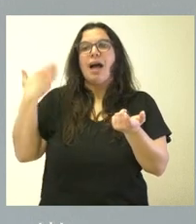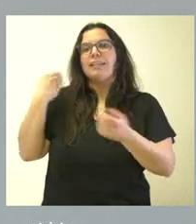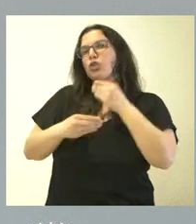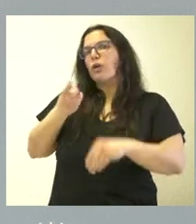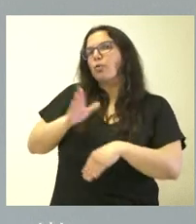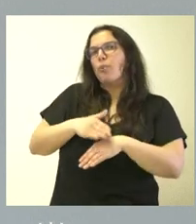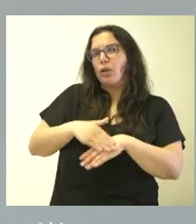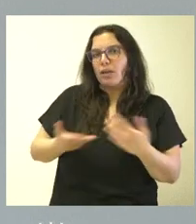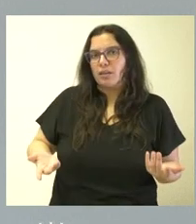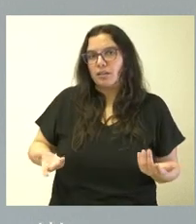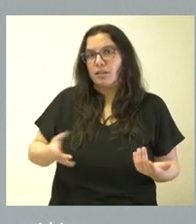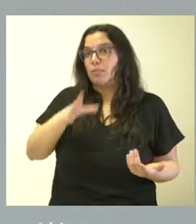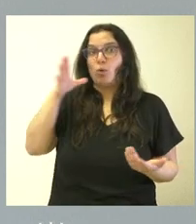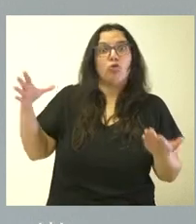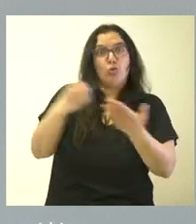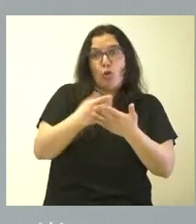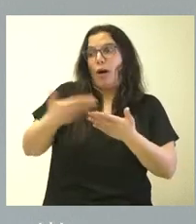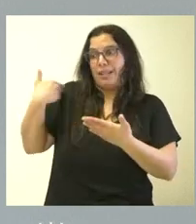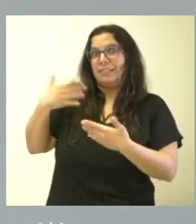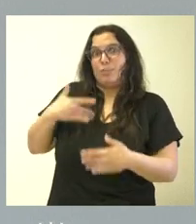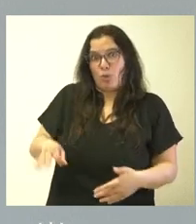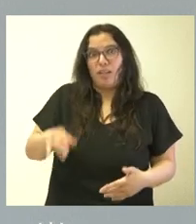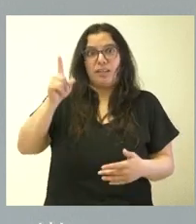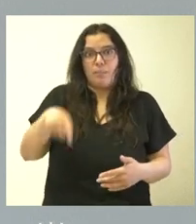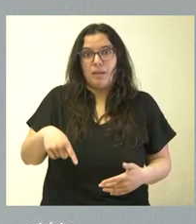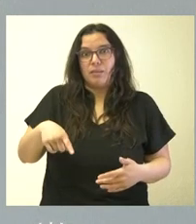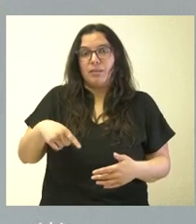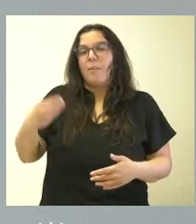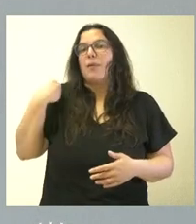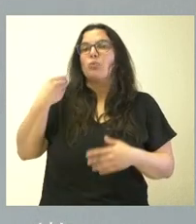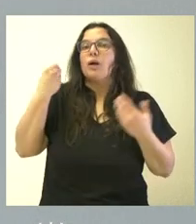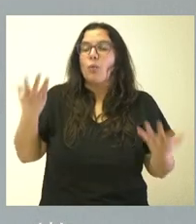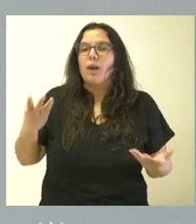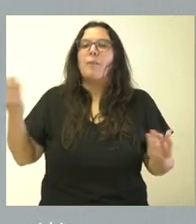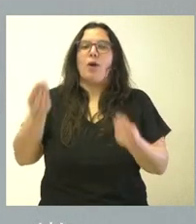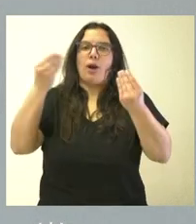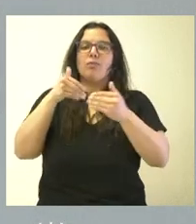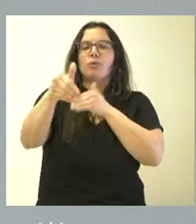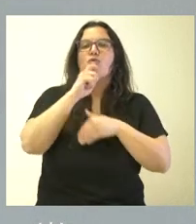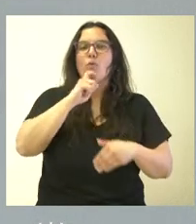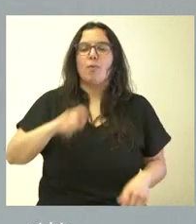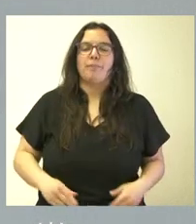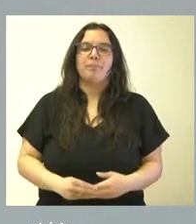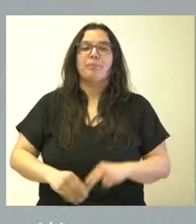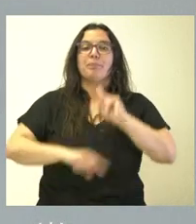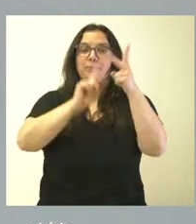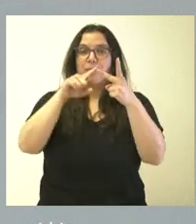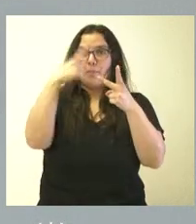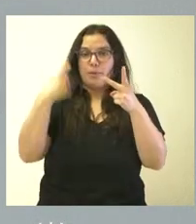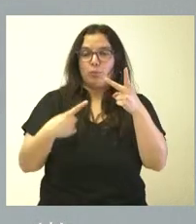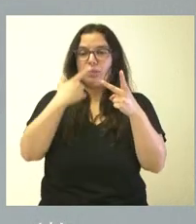antes, porque todo eso también se pudo haber hecho antes, sino cómo seguir mejorando y en Castellín tenemos la ambición de mejorar. La segunda de las